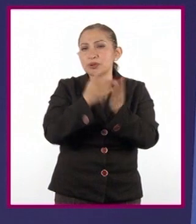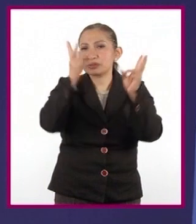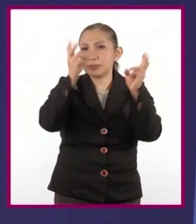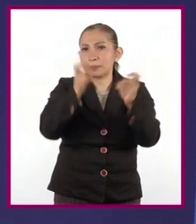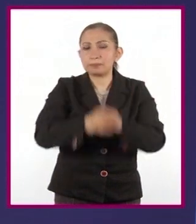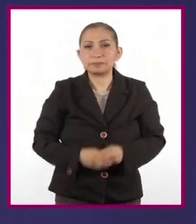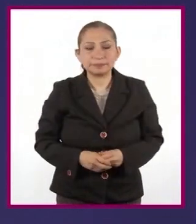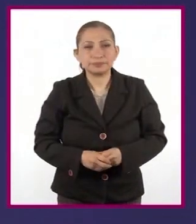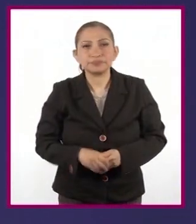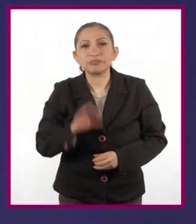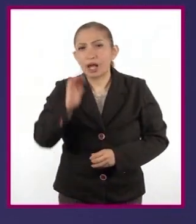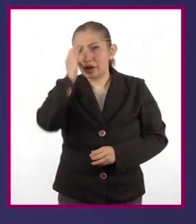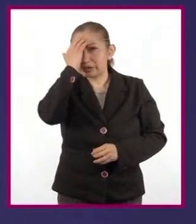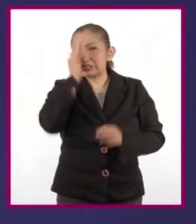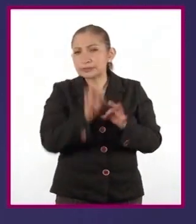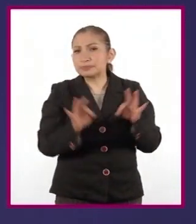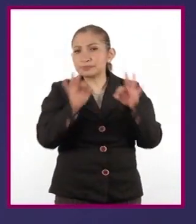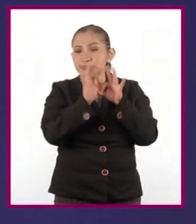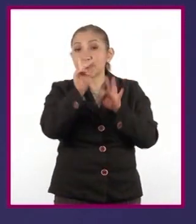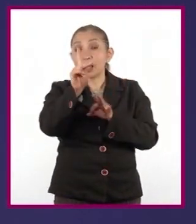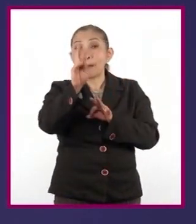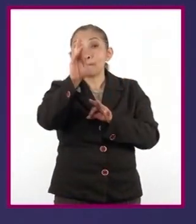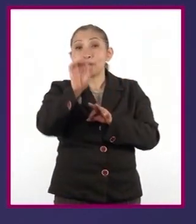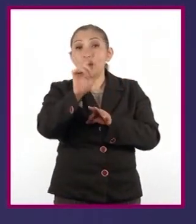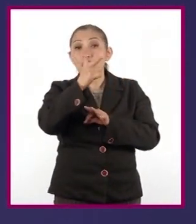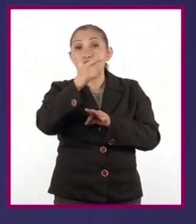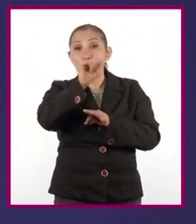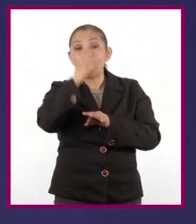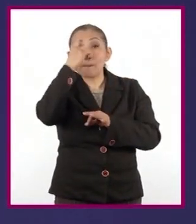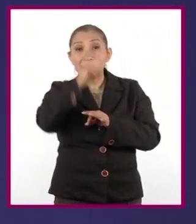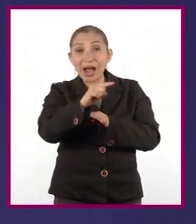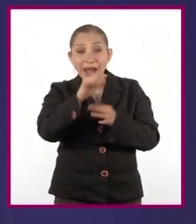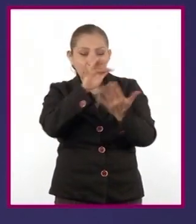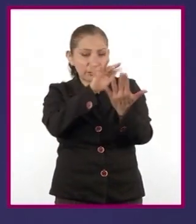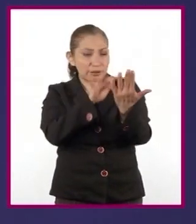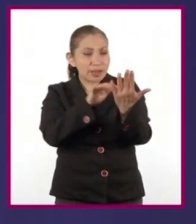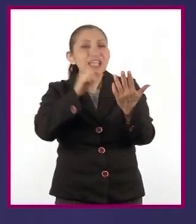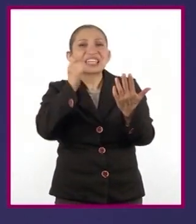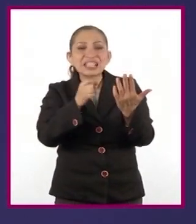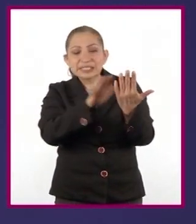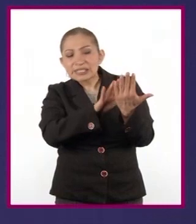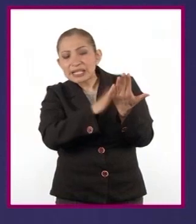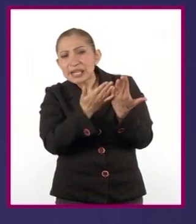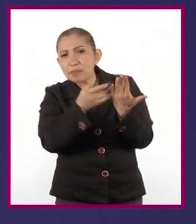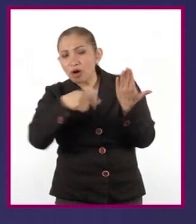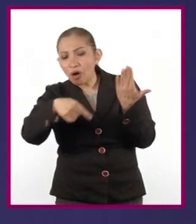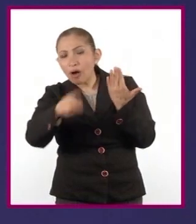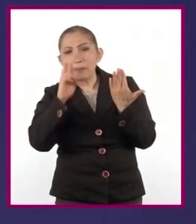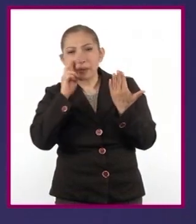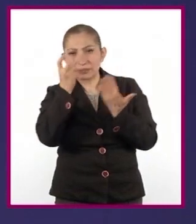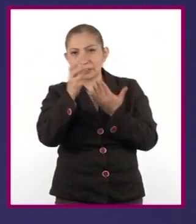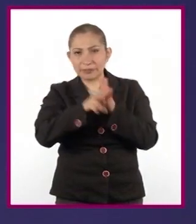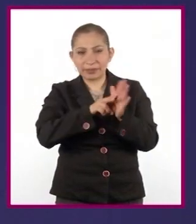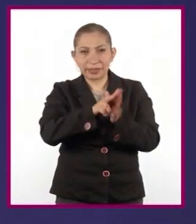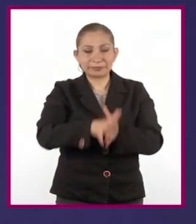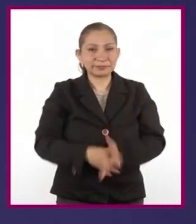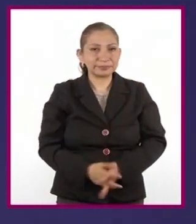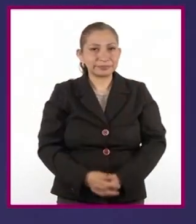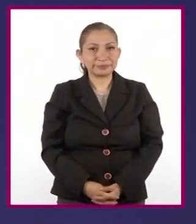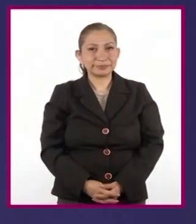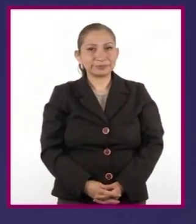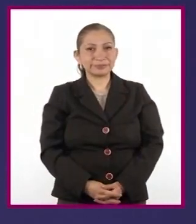Para que conozcan la importancia que tiene el prólogo como texto introductorio, los invito a que veamos juntos el siguiente video.